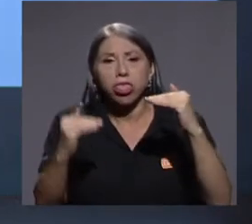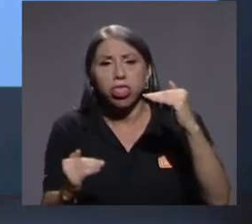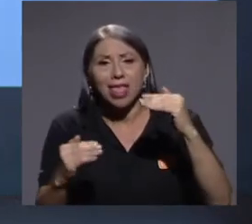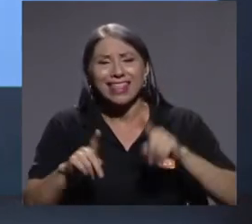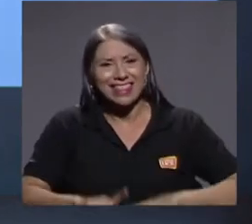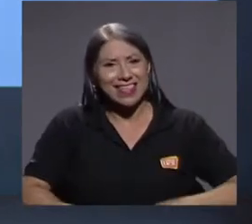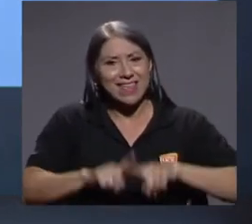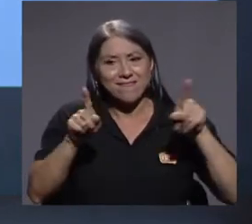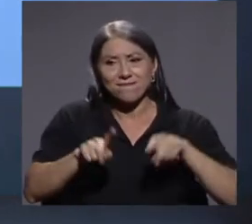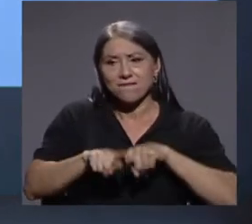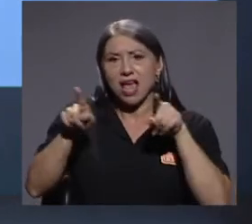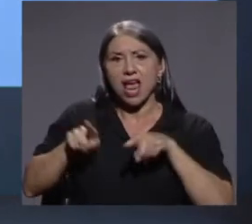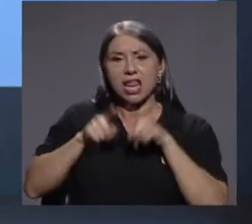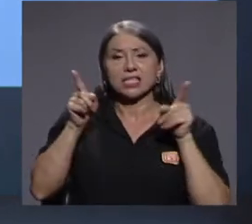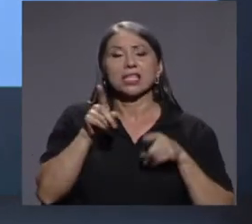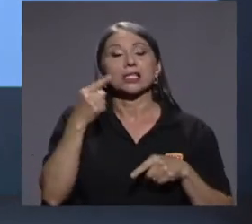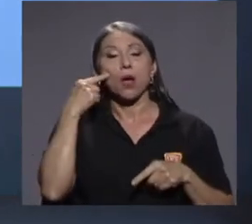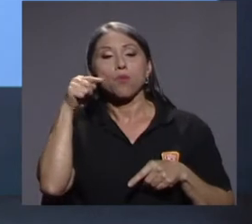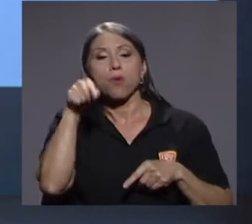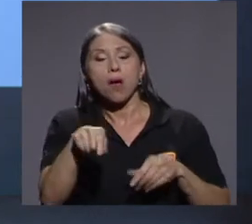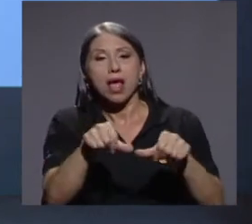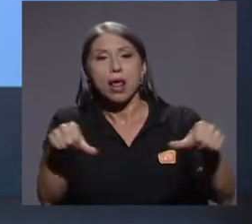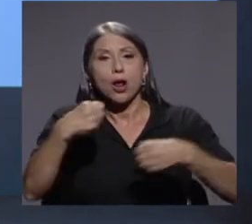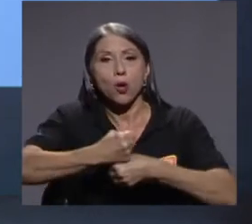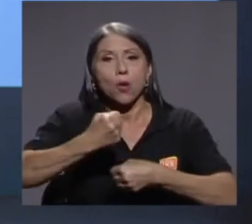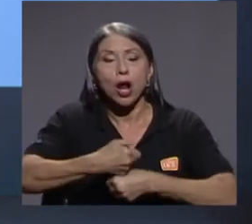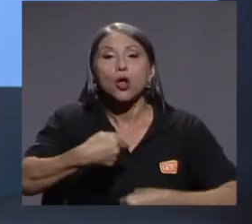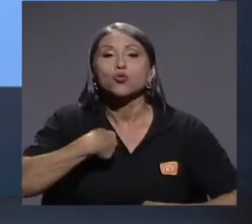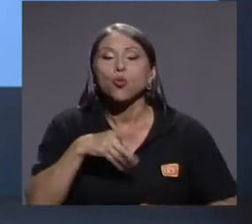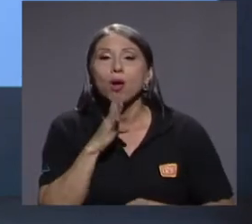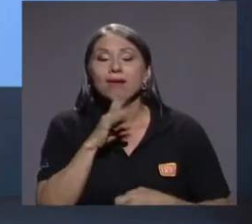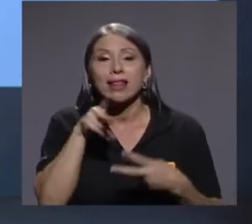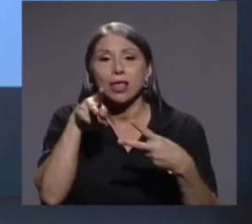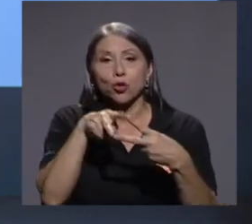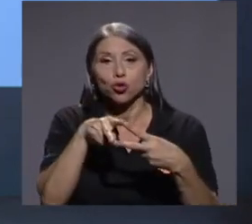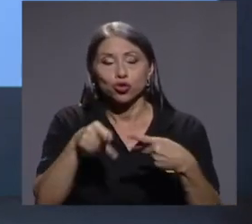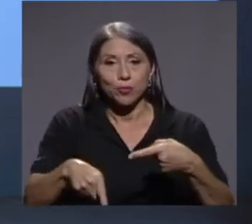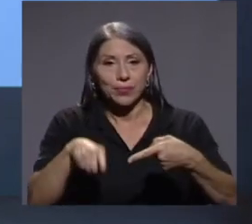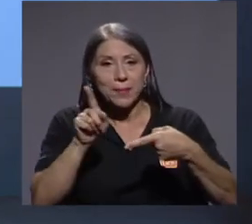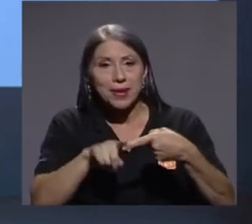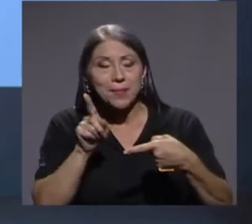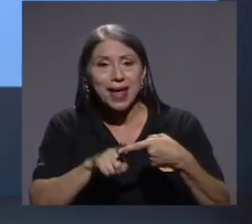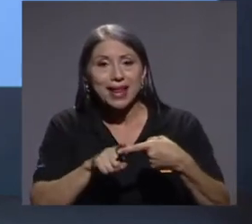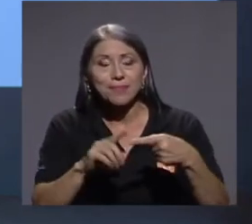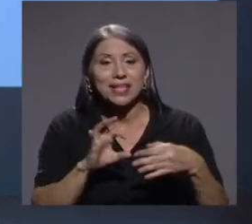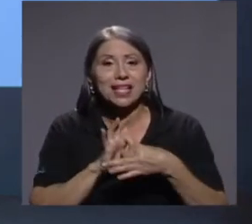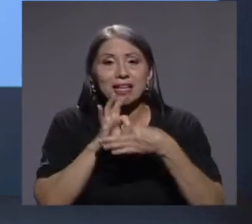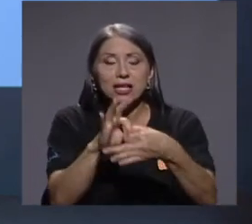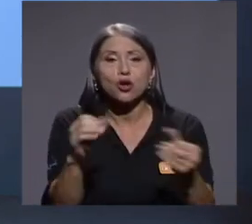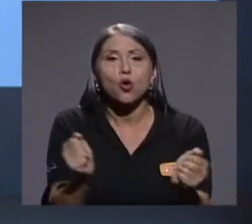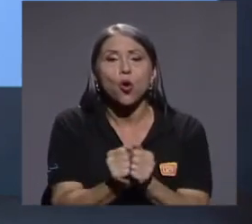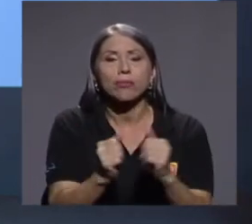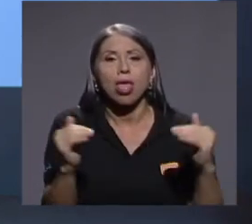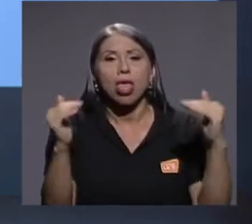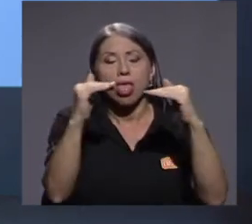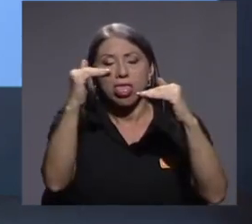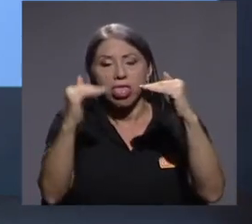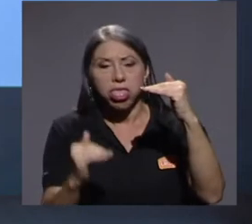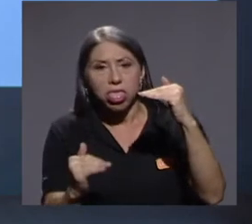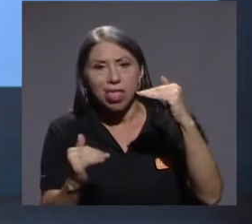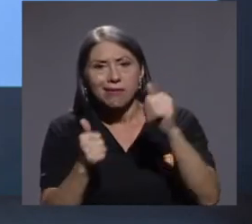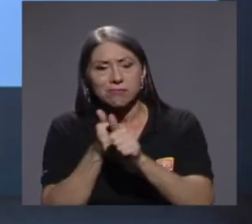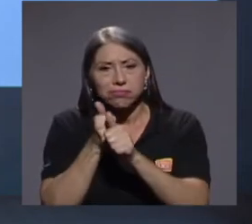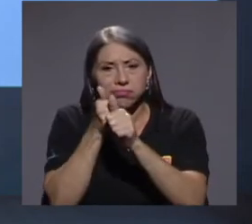laboral y hoy particularmente les quiero hablar de dos. La primera está relacionada con las brechas que obedecen a un sistema